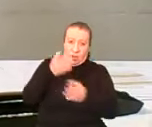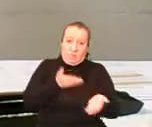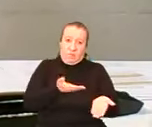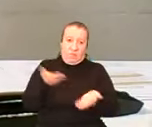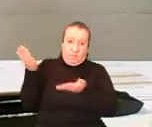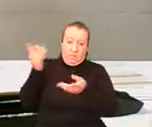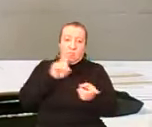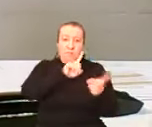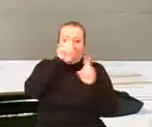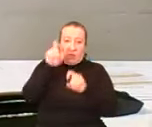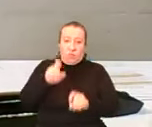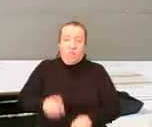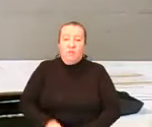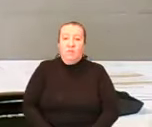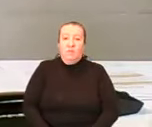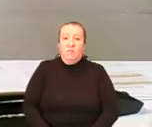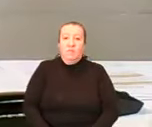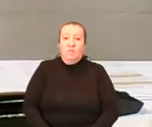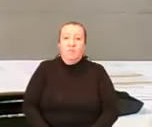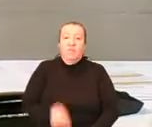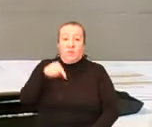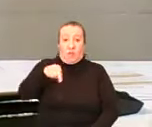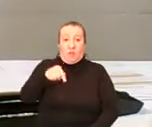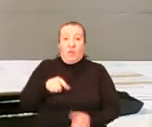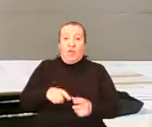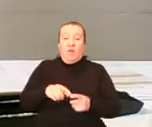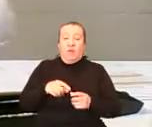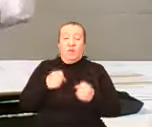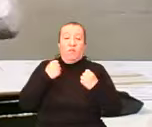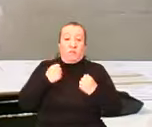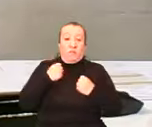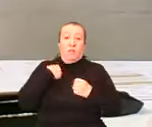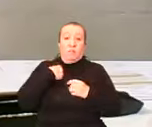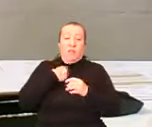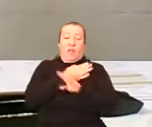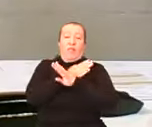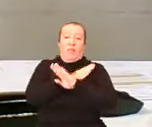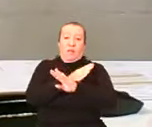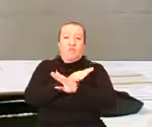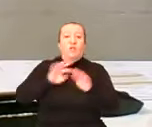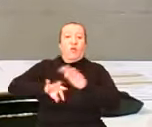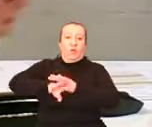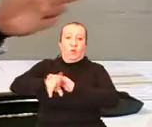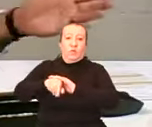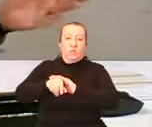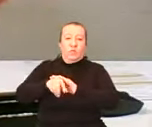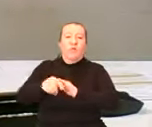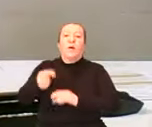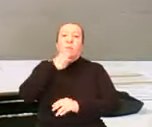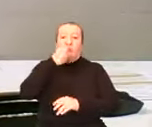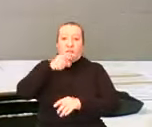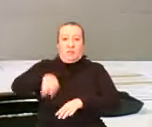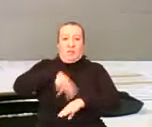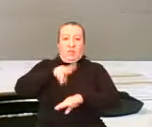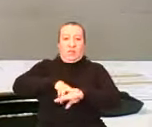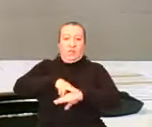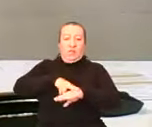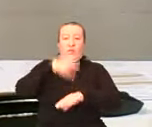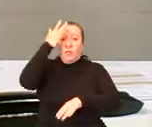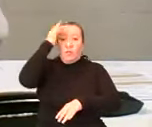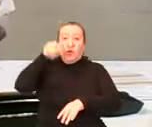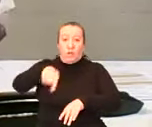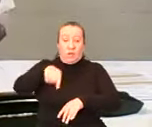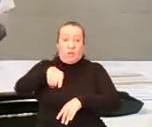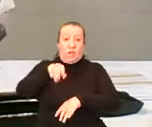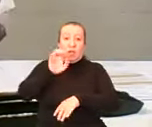¿Ok? Entonces, aquí tenemos un gran recurso para defendernos de las corruptelas de la prensa nacional, porque el desastre nacional que hemos